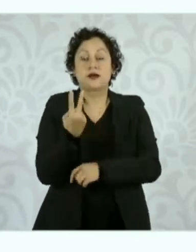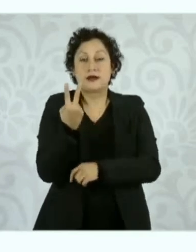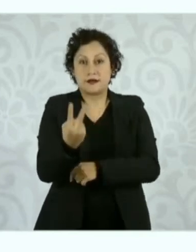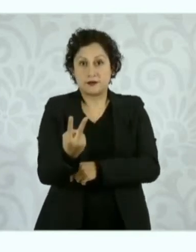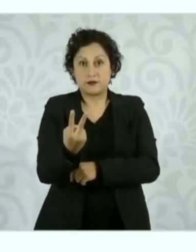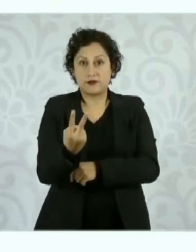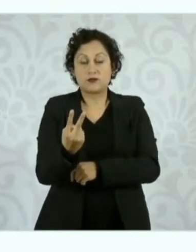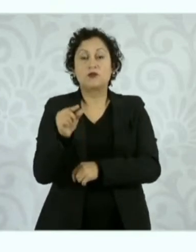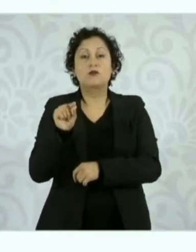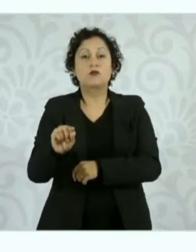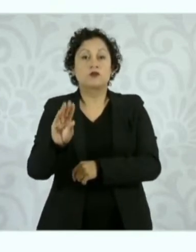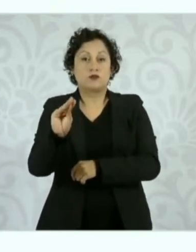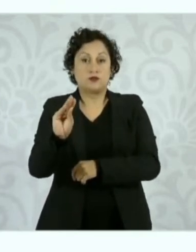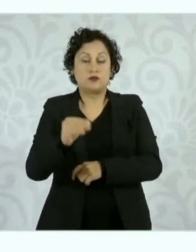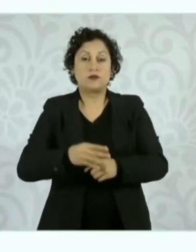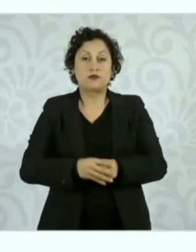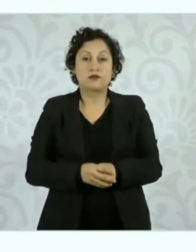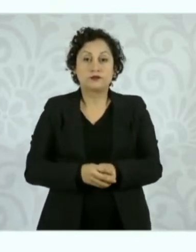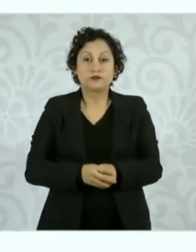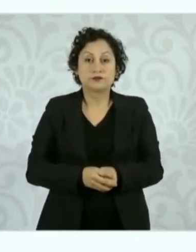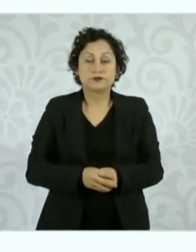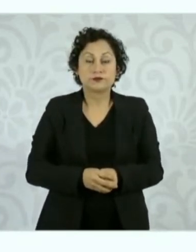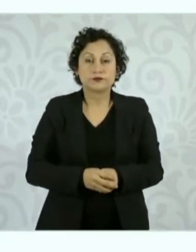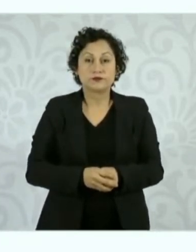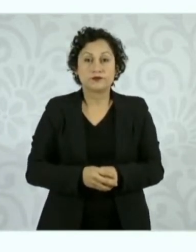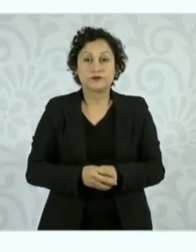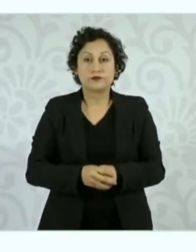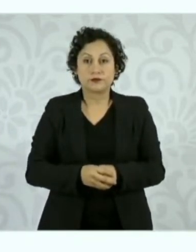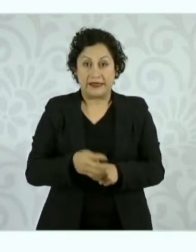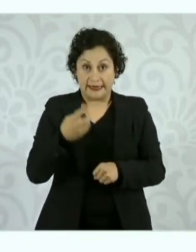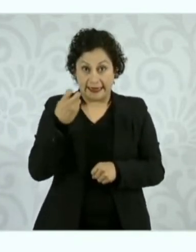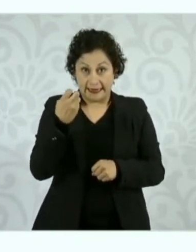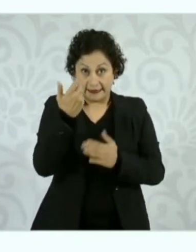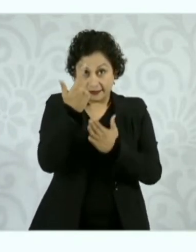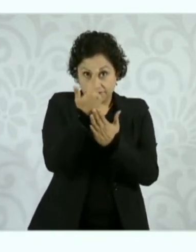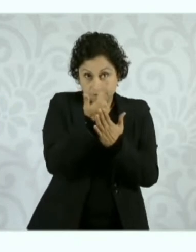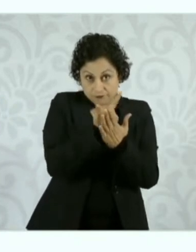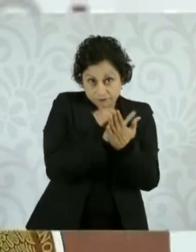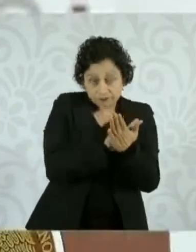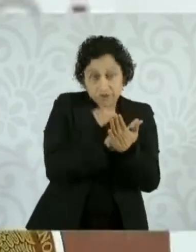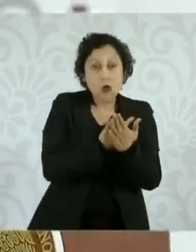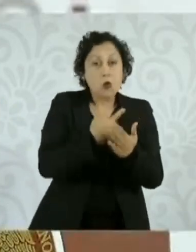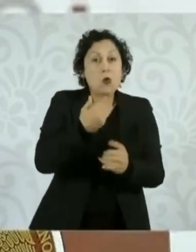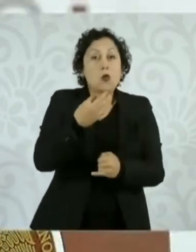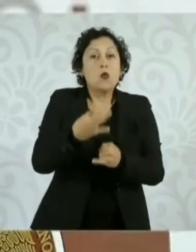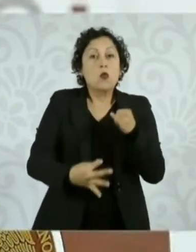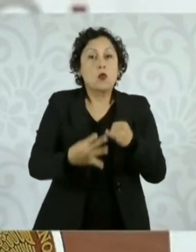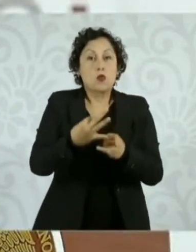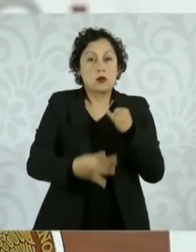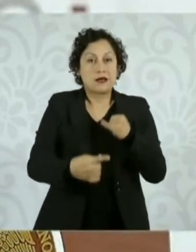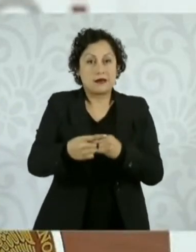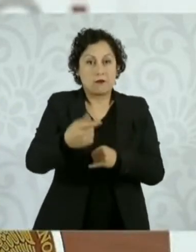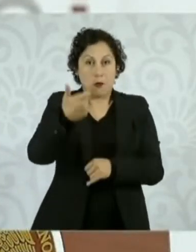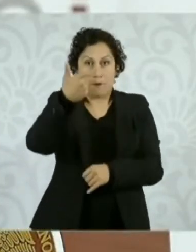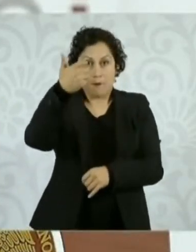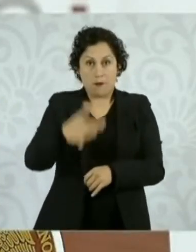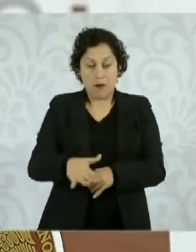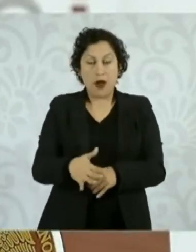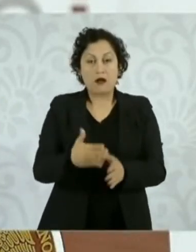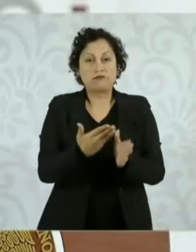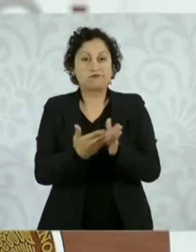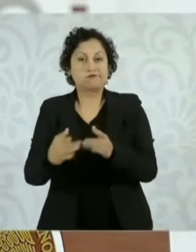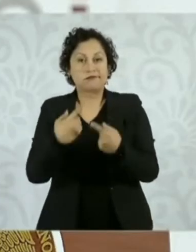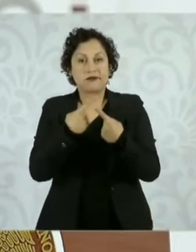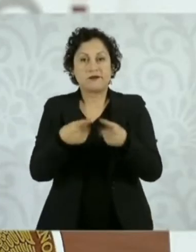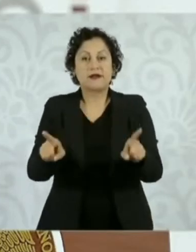noventa centavos. Aquí en estas canastas, entre las más bajas, hay una diferencia incluso de setenta y